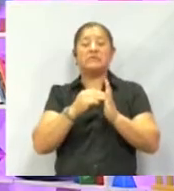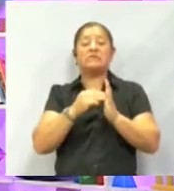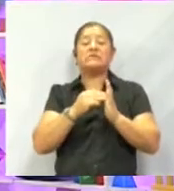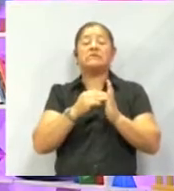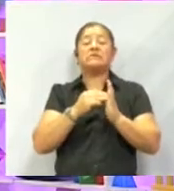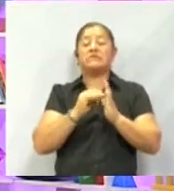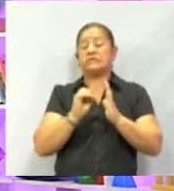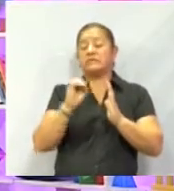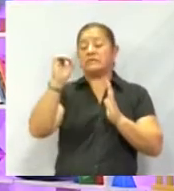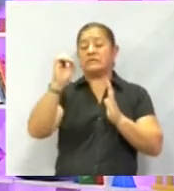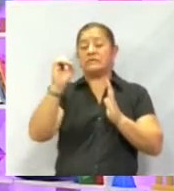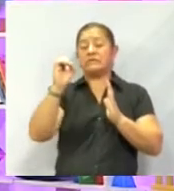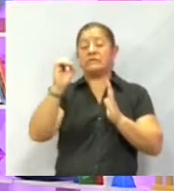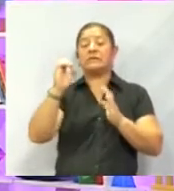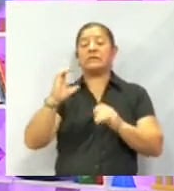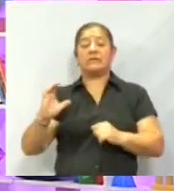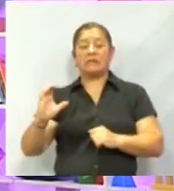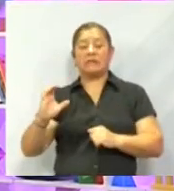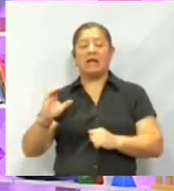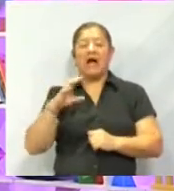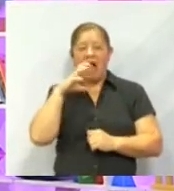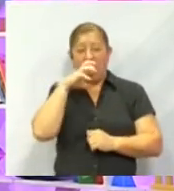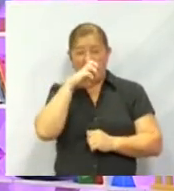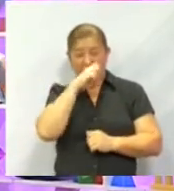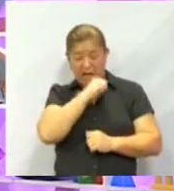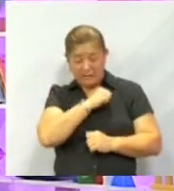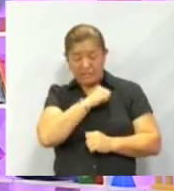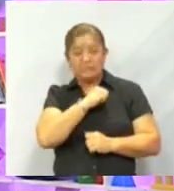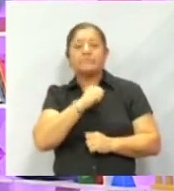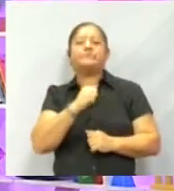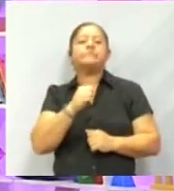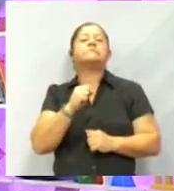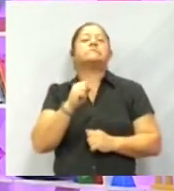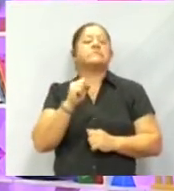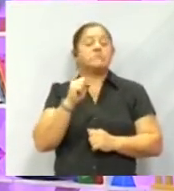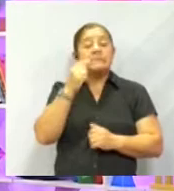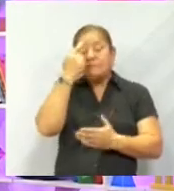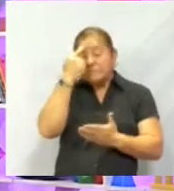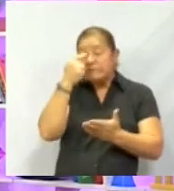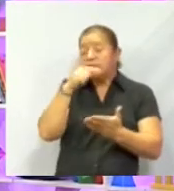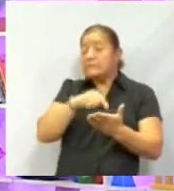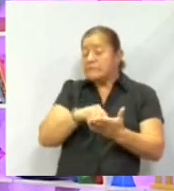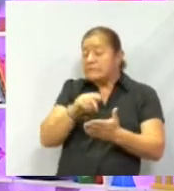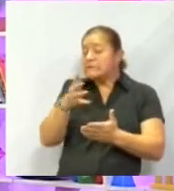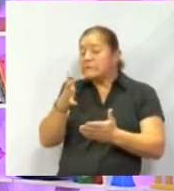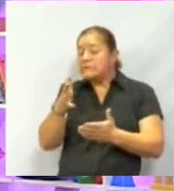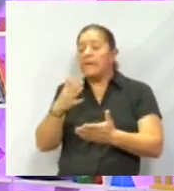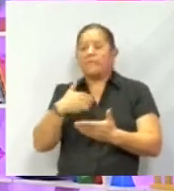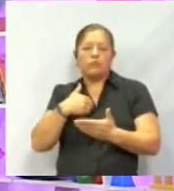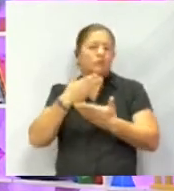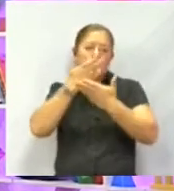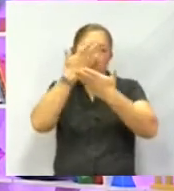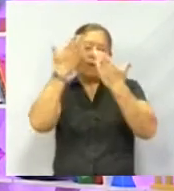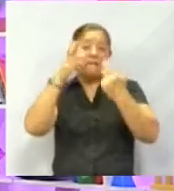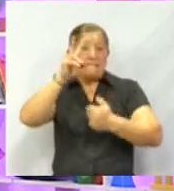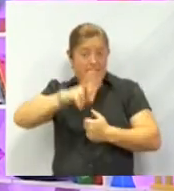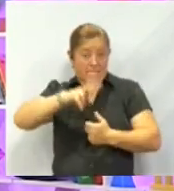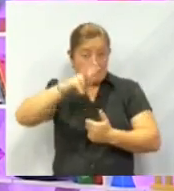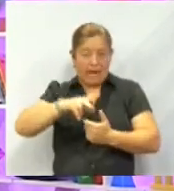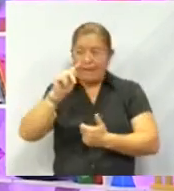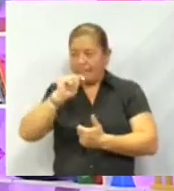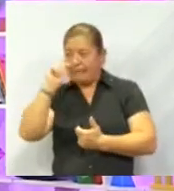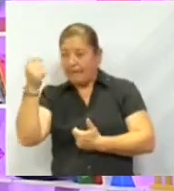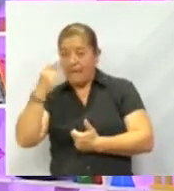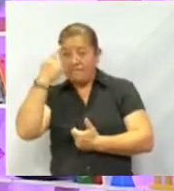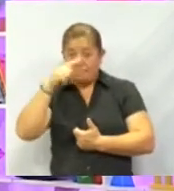centígrados. Y eso solamente se estima porque pues no tenemos la tecnología suficiente ni súper novedosa para